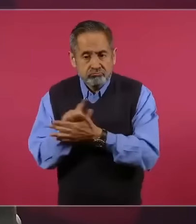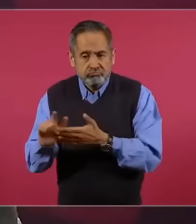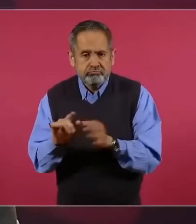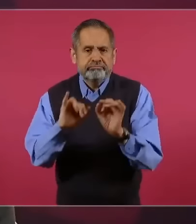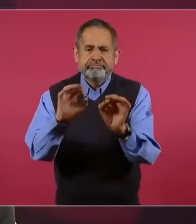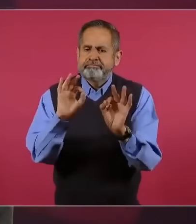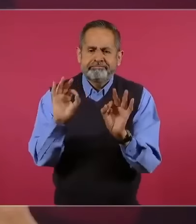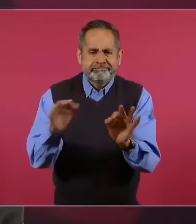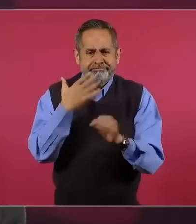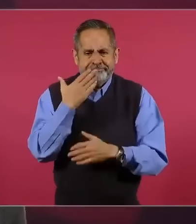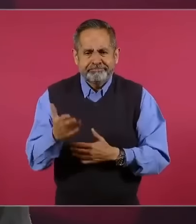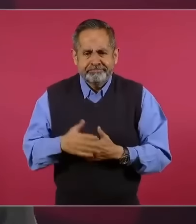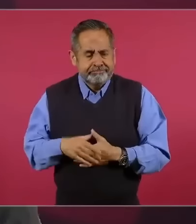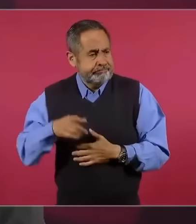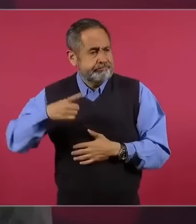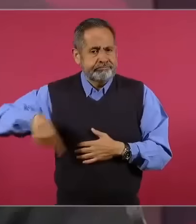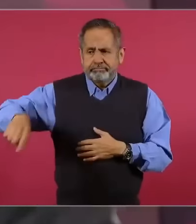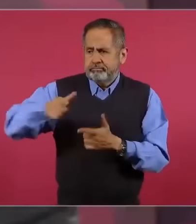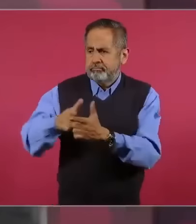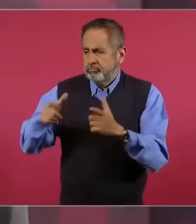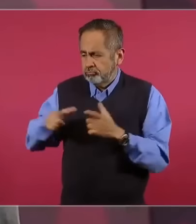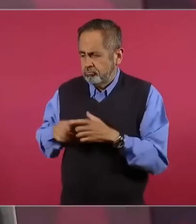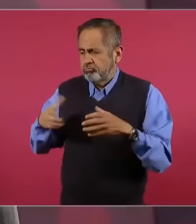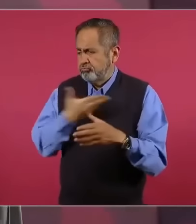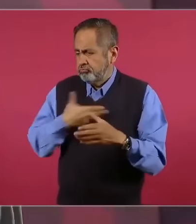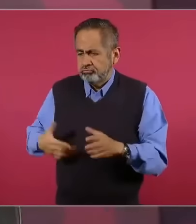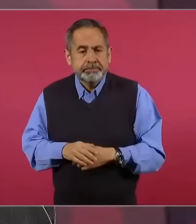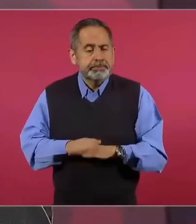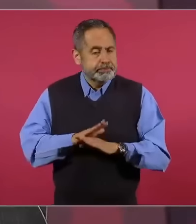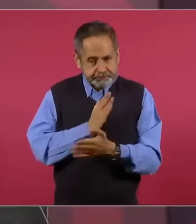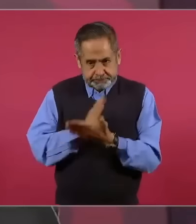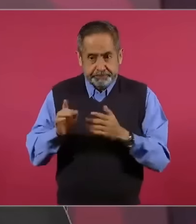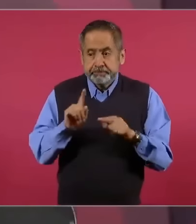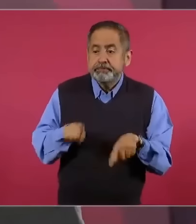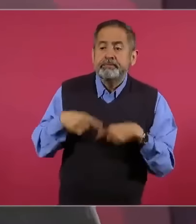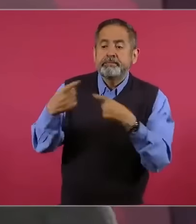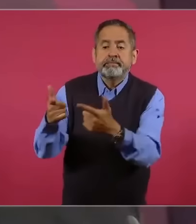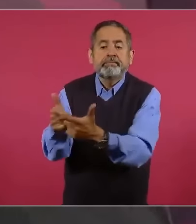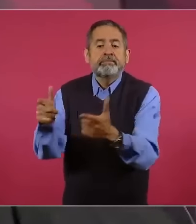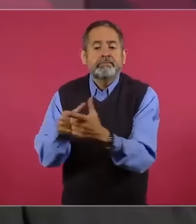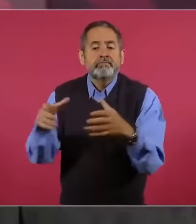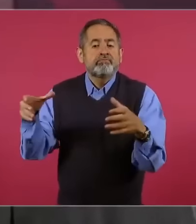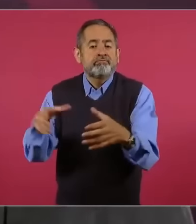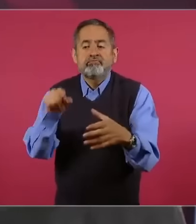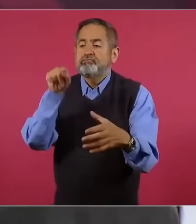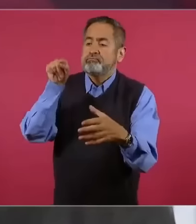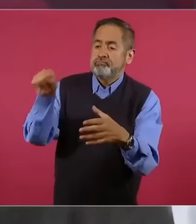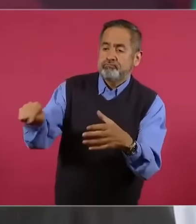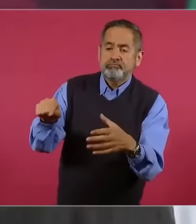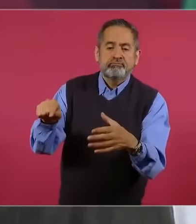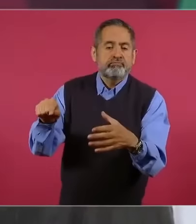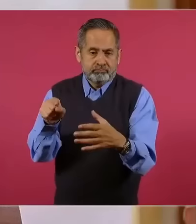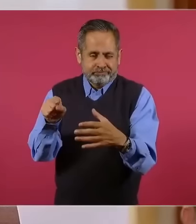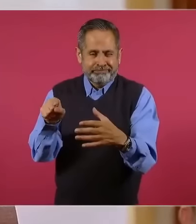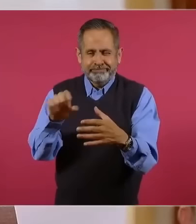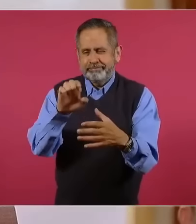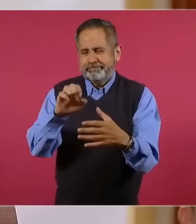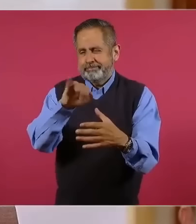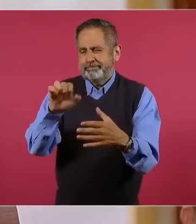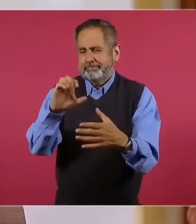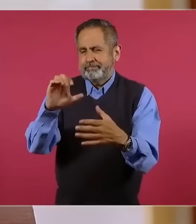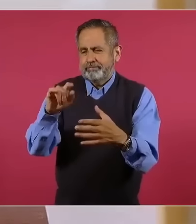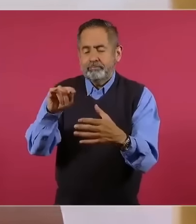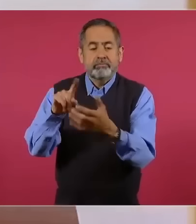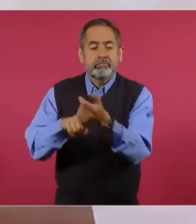el Poder Ejecutivo. En el Poder Legislativo se avanzó también mucho. ¿Saben